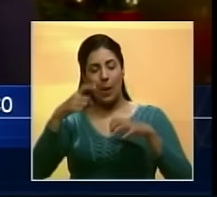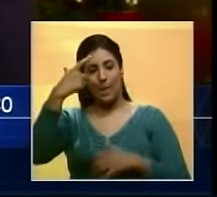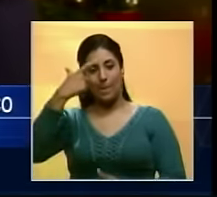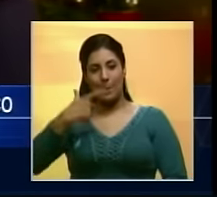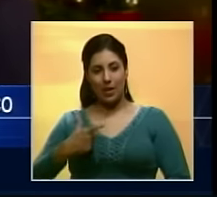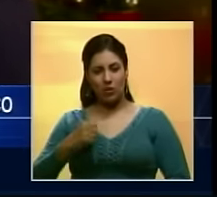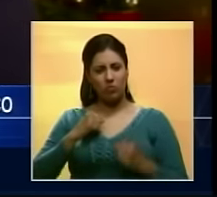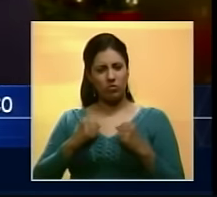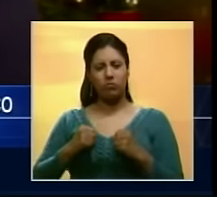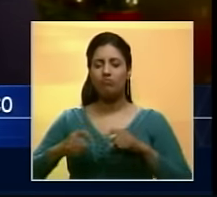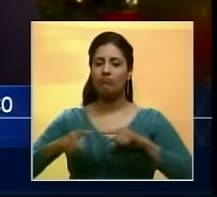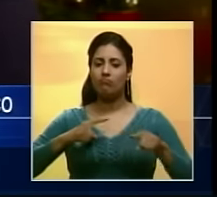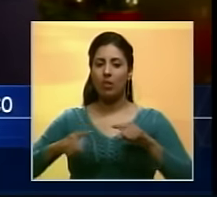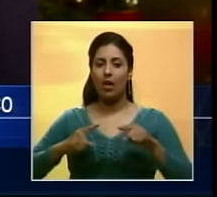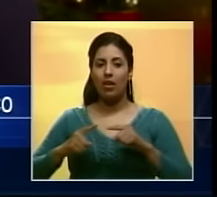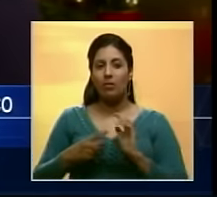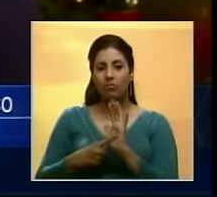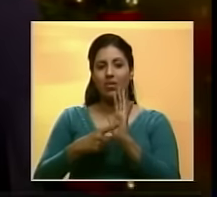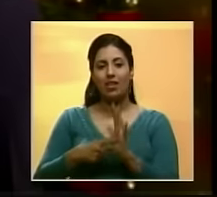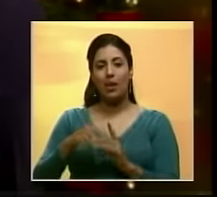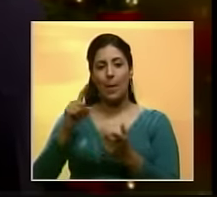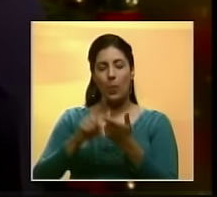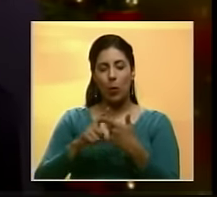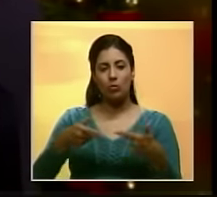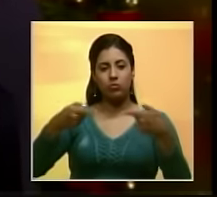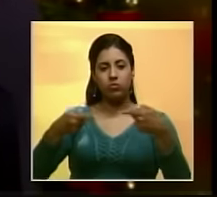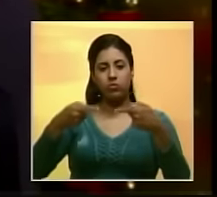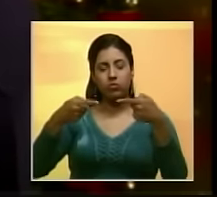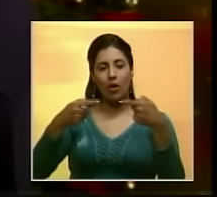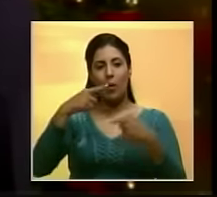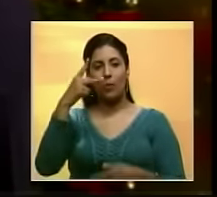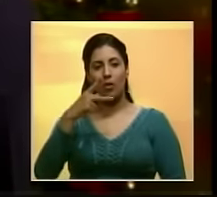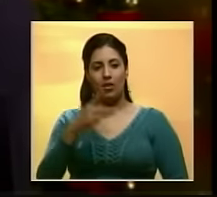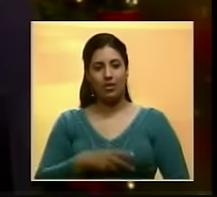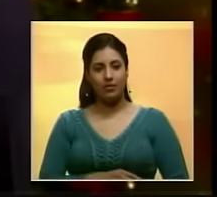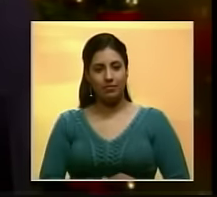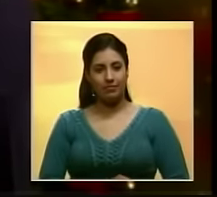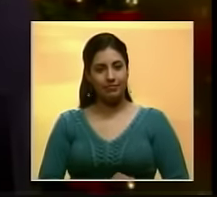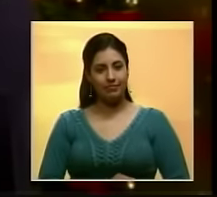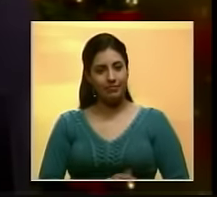personalidad fuerte Que se confronta con su marido por sus convicciones políticas